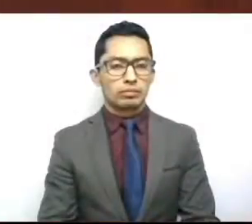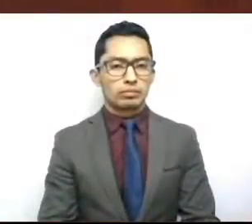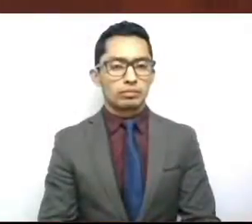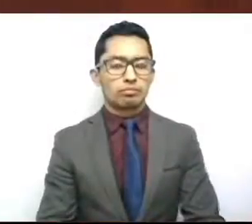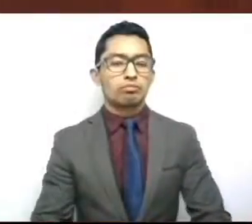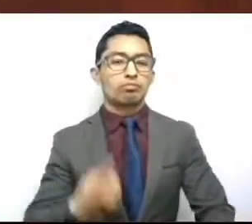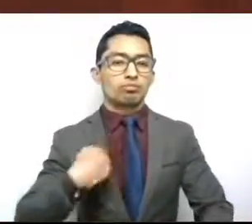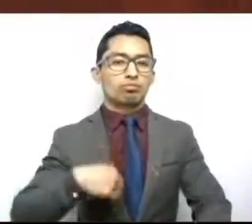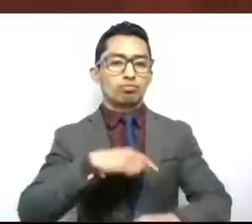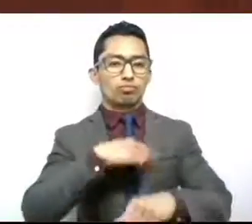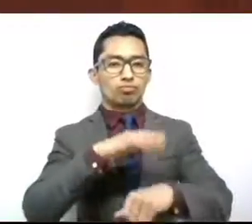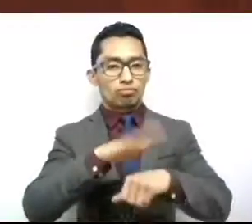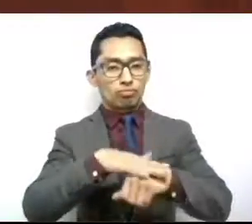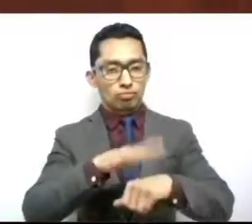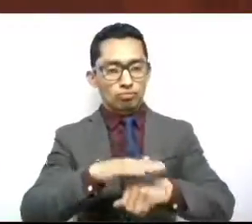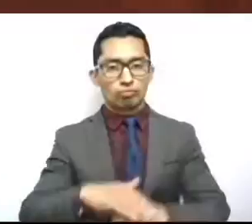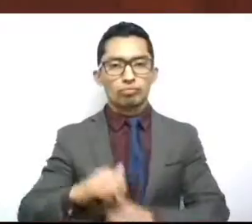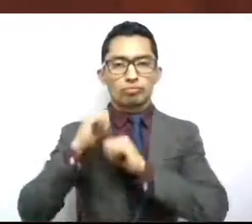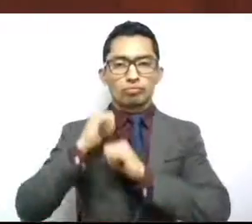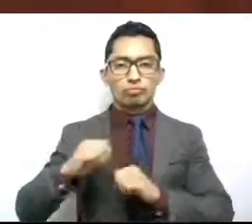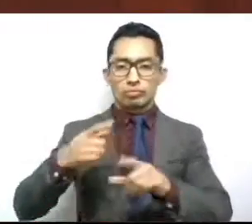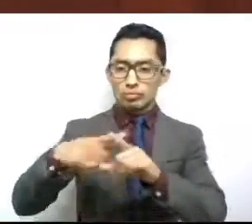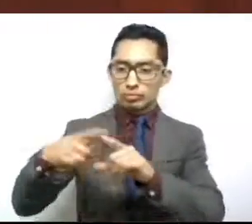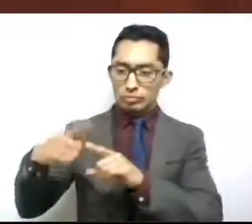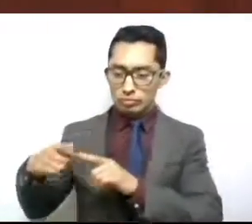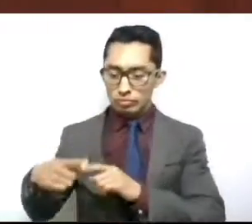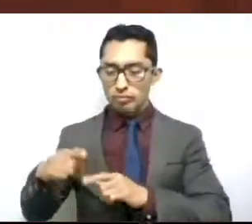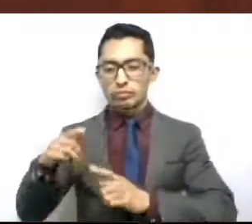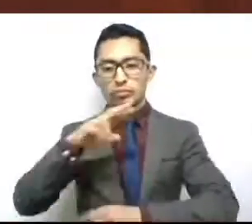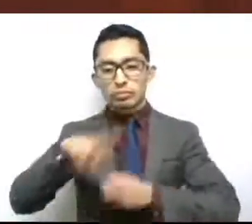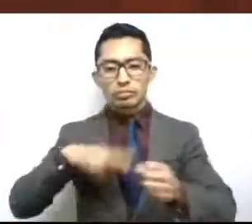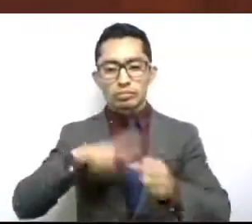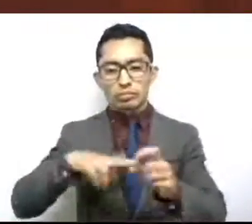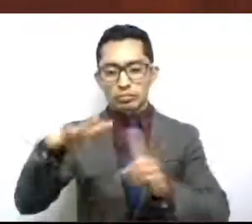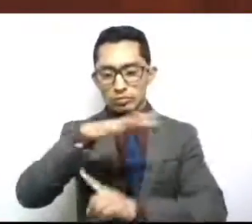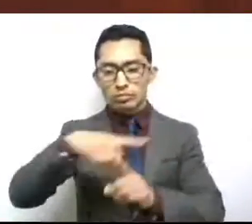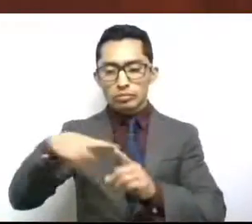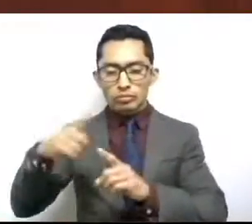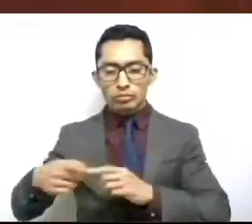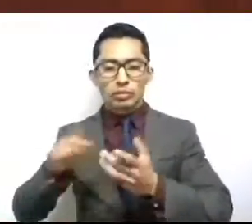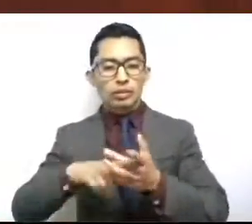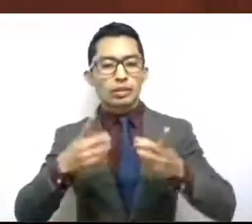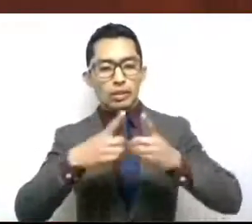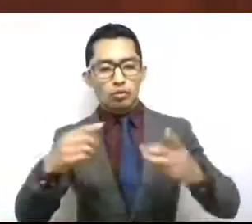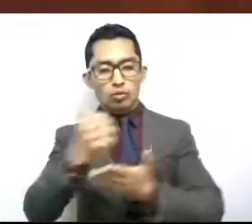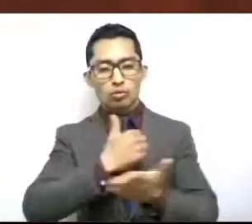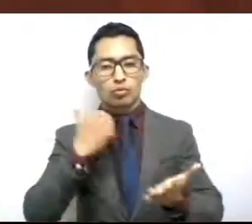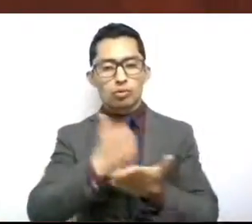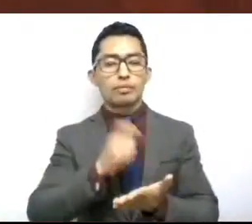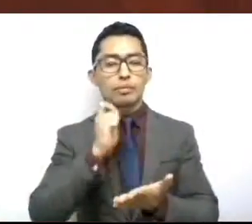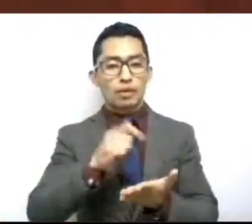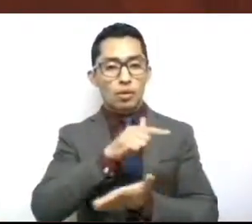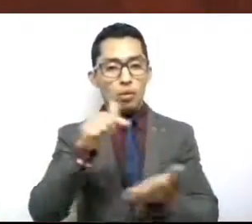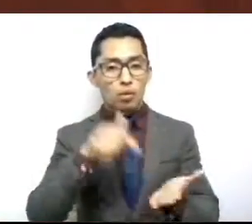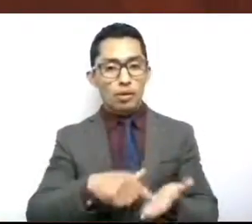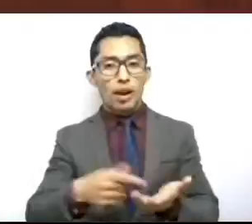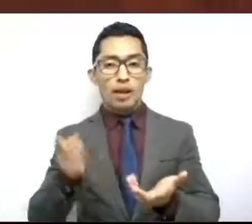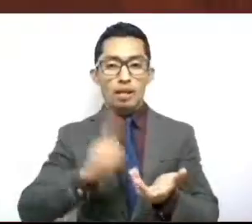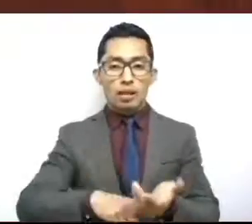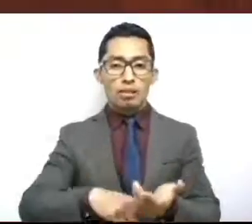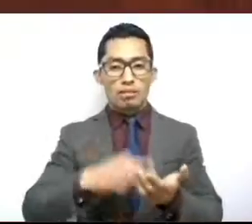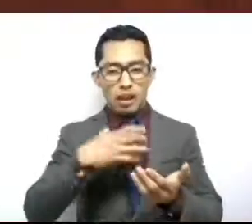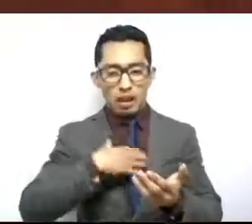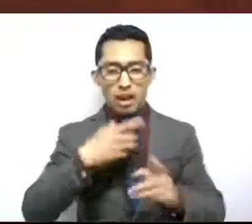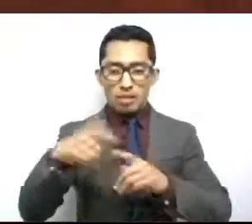a las autoridades correspondientes del medio ambiente de desarrollo urbano que esos vertederos de drenaje sean